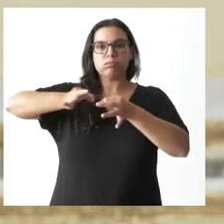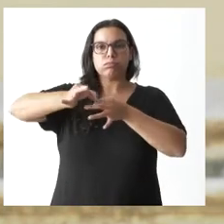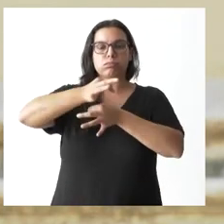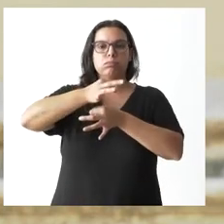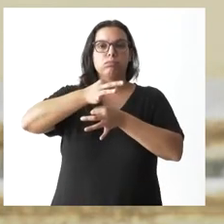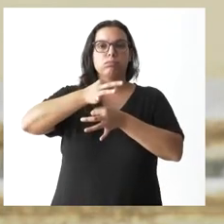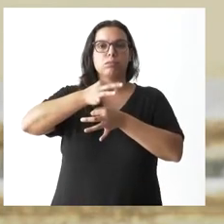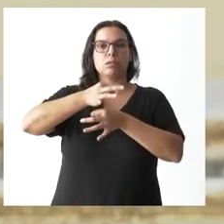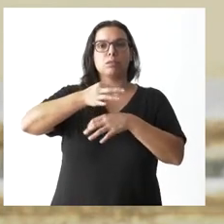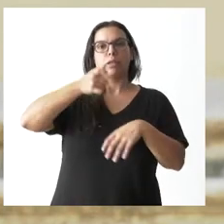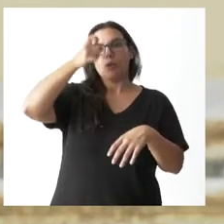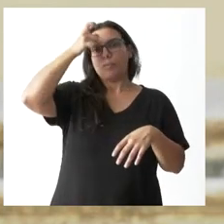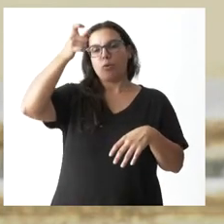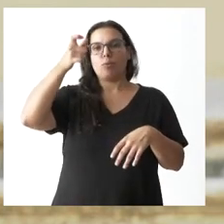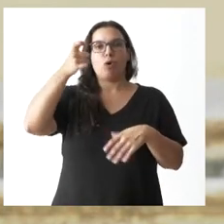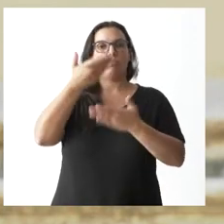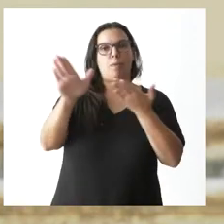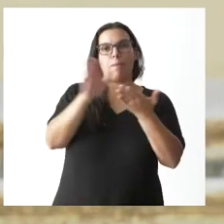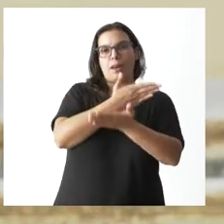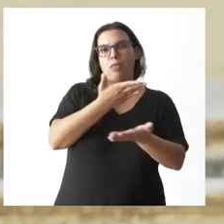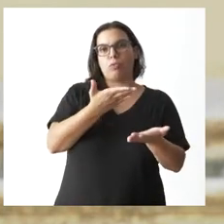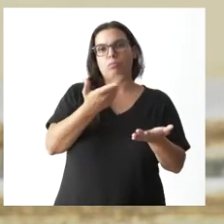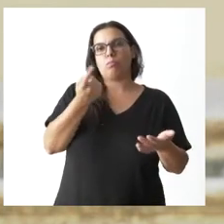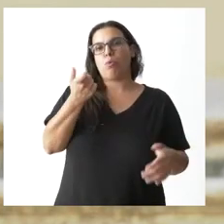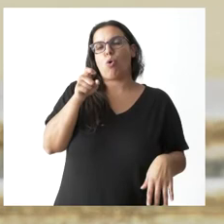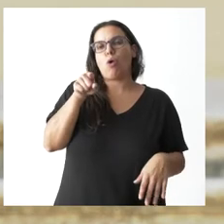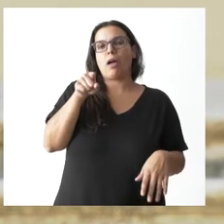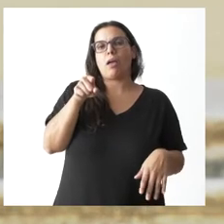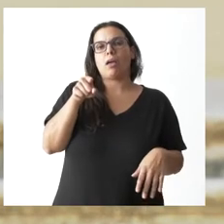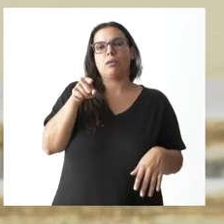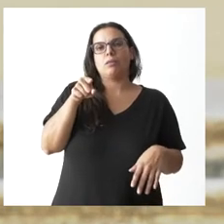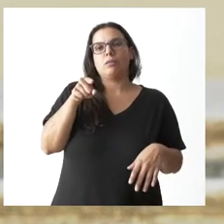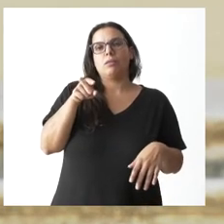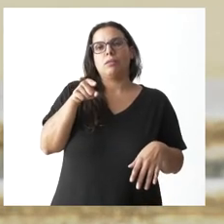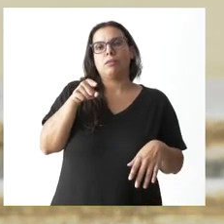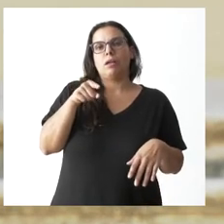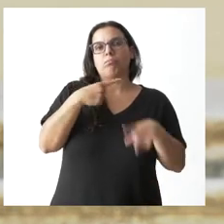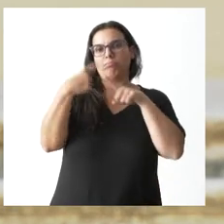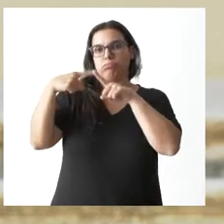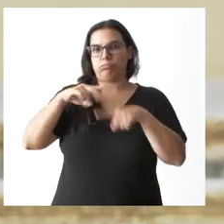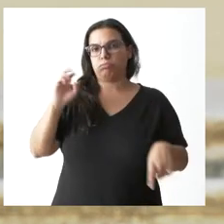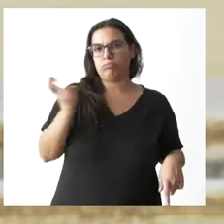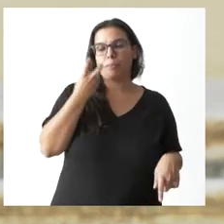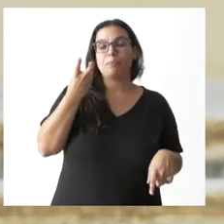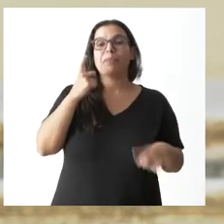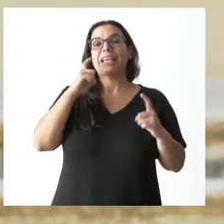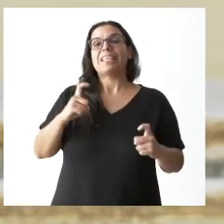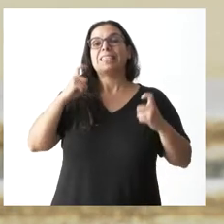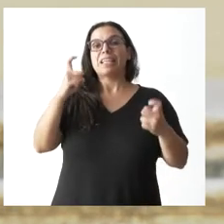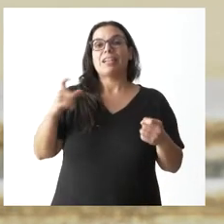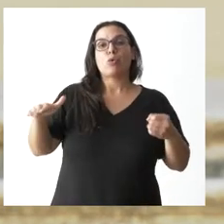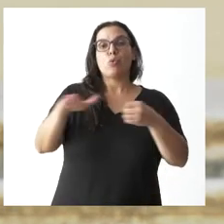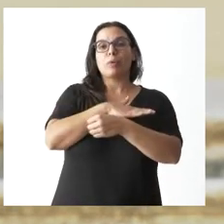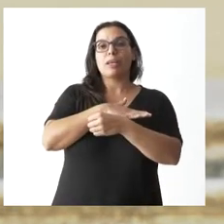ámbito del medio rural ¿no? ahí hay un poco pues de todo en este sentido se va a intentar llegar al mayor número